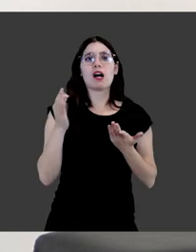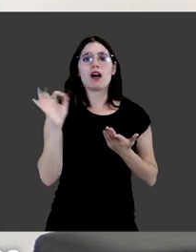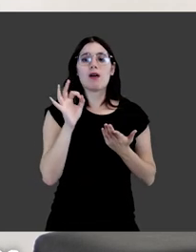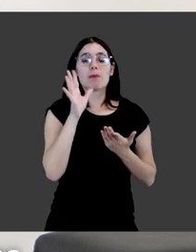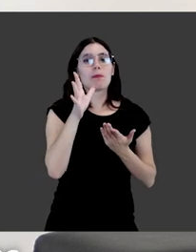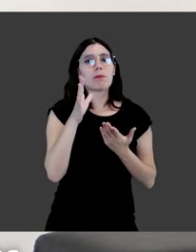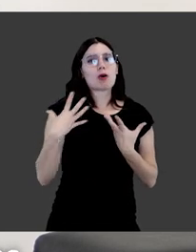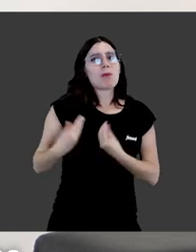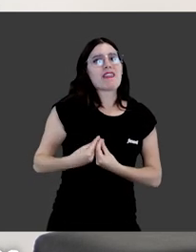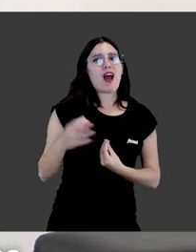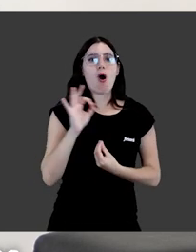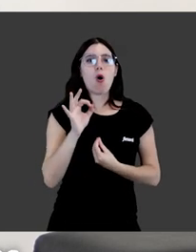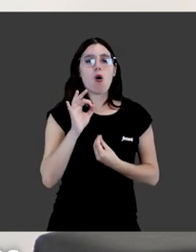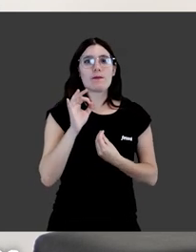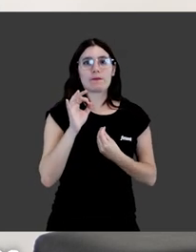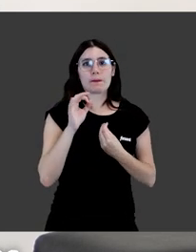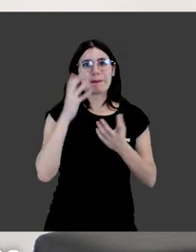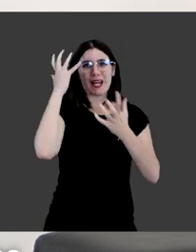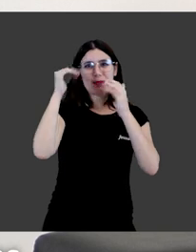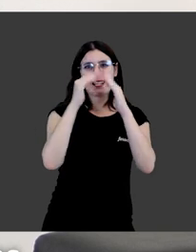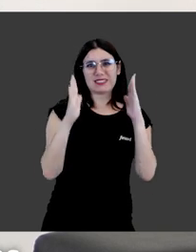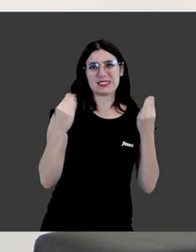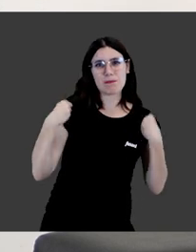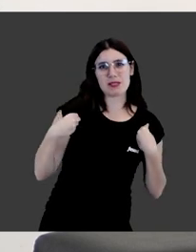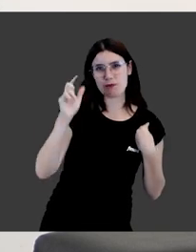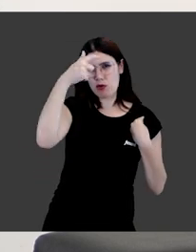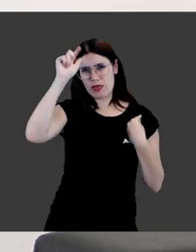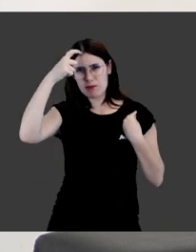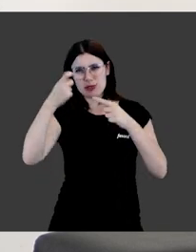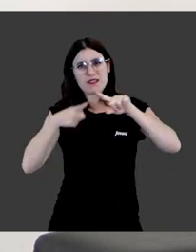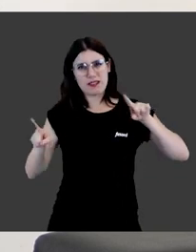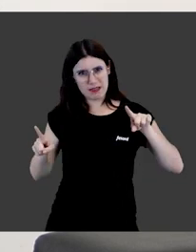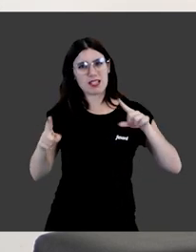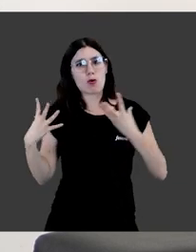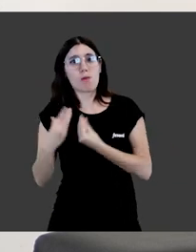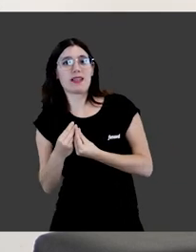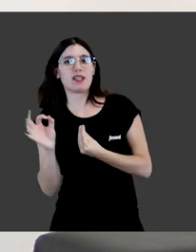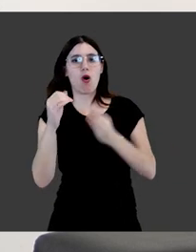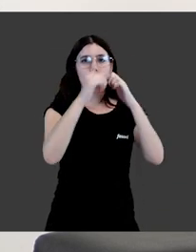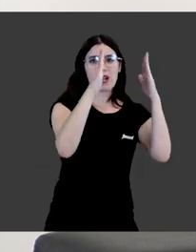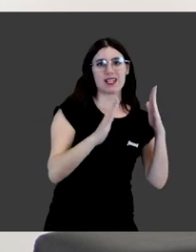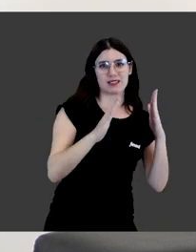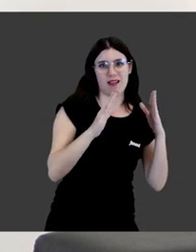compañía que tampoco hay que confundir con los animales domésticos, aunque son conceptos que tampoco se encuentran exactamente